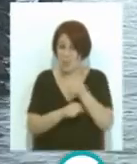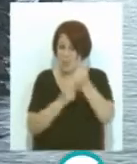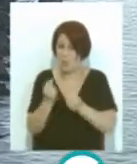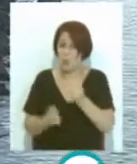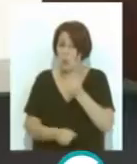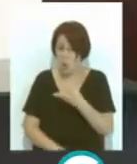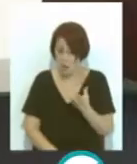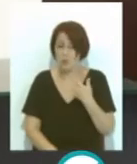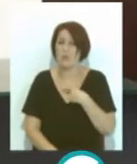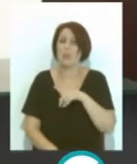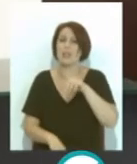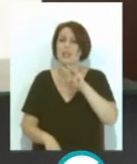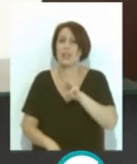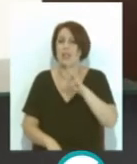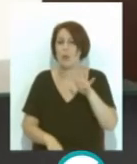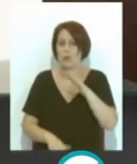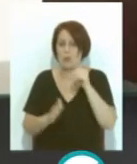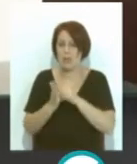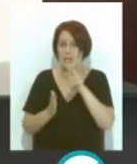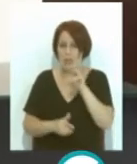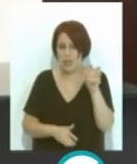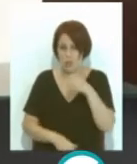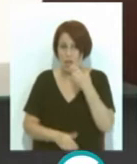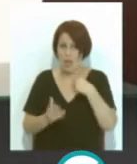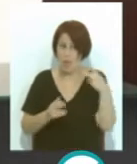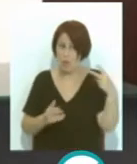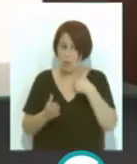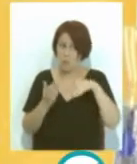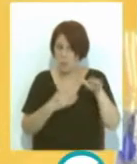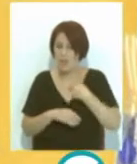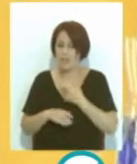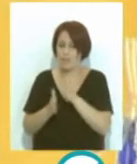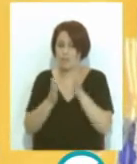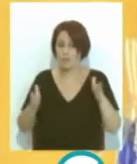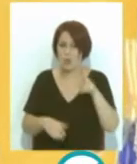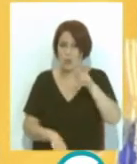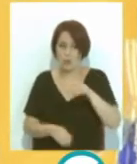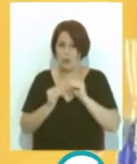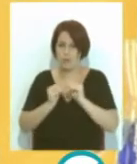presupuesto ligeramente superior a los 34.300 euros y dos meses de plazo de ejecución